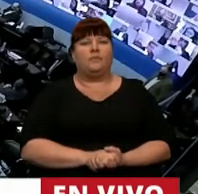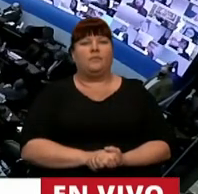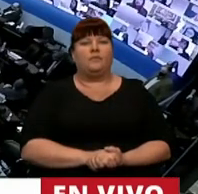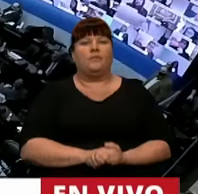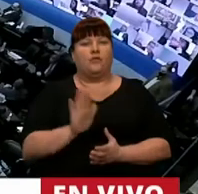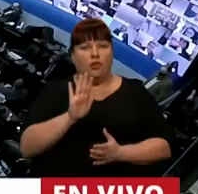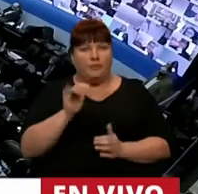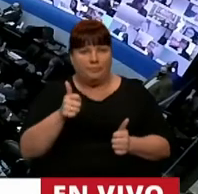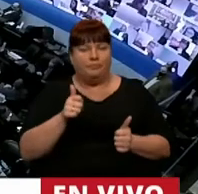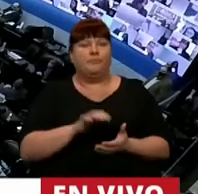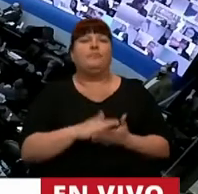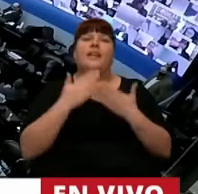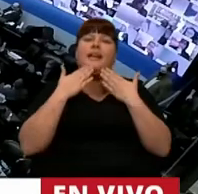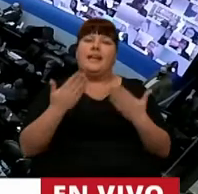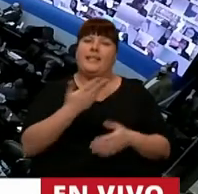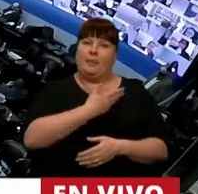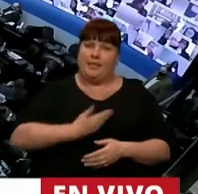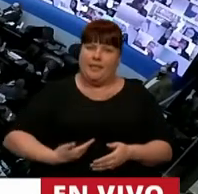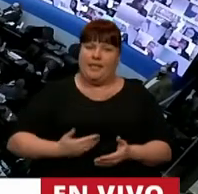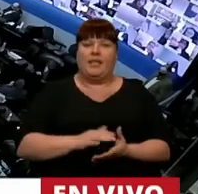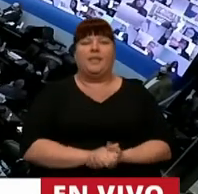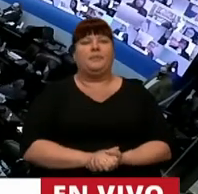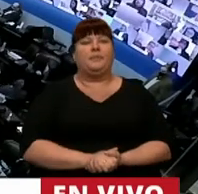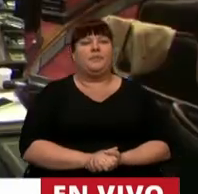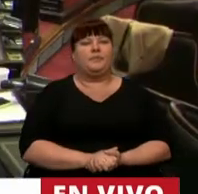Ahora, sí. Gracias, señora Presidenta.